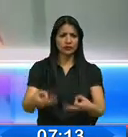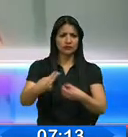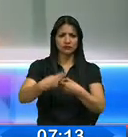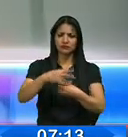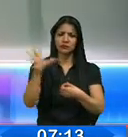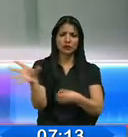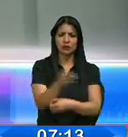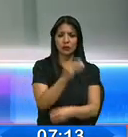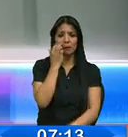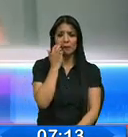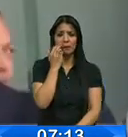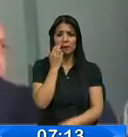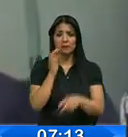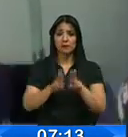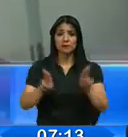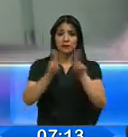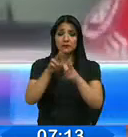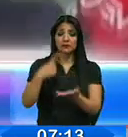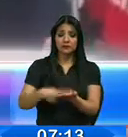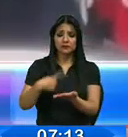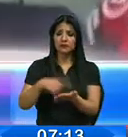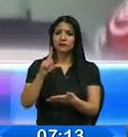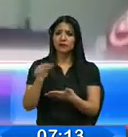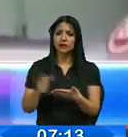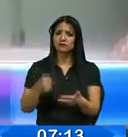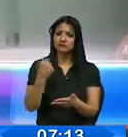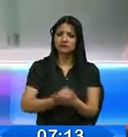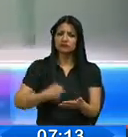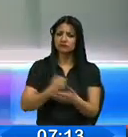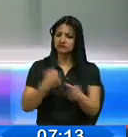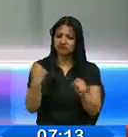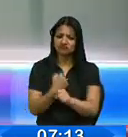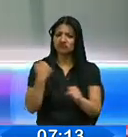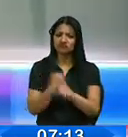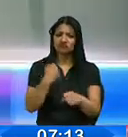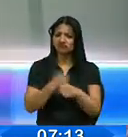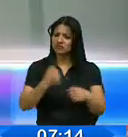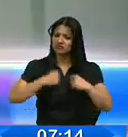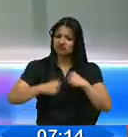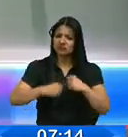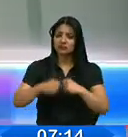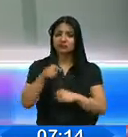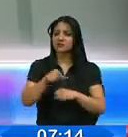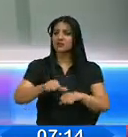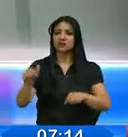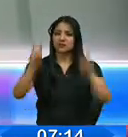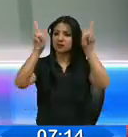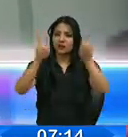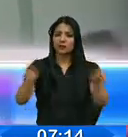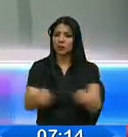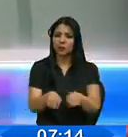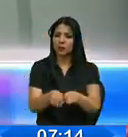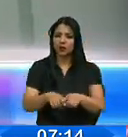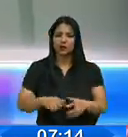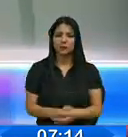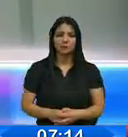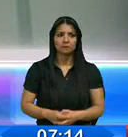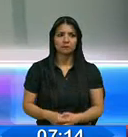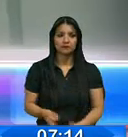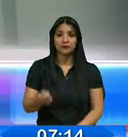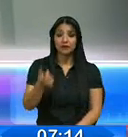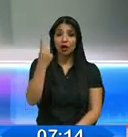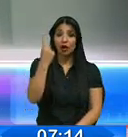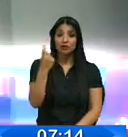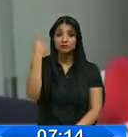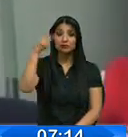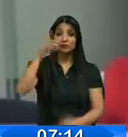La UAFE viene trabajando incansablemente en este y muchísimos casos más. Muestra de eso los casi 15 millones de